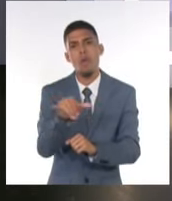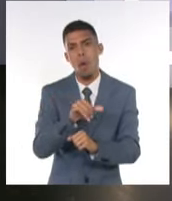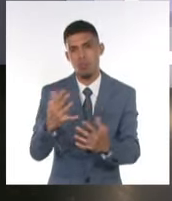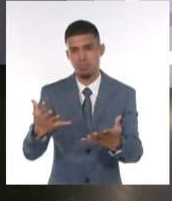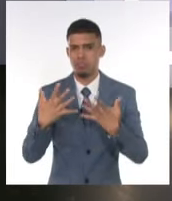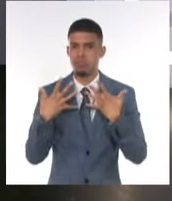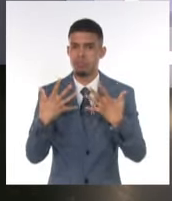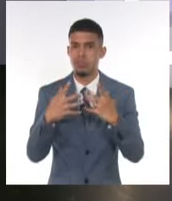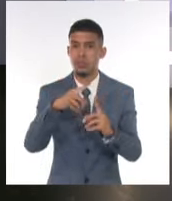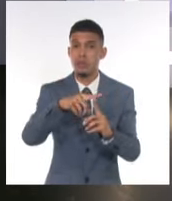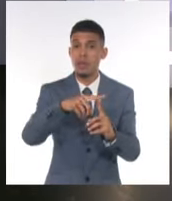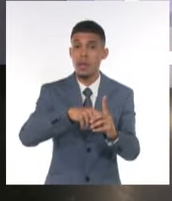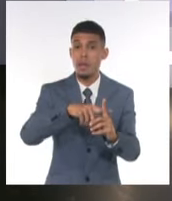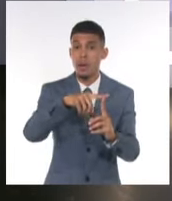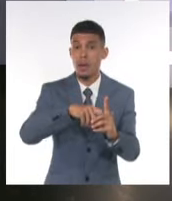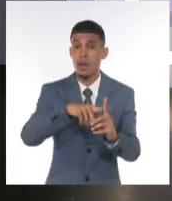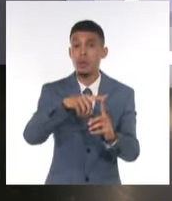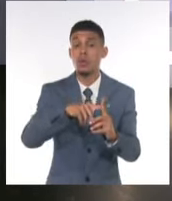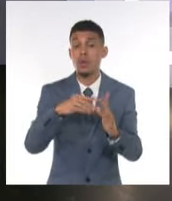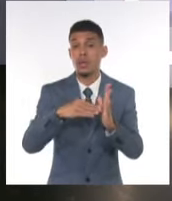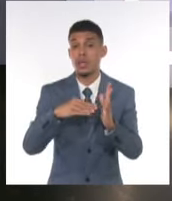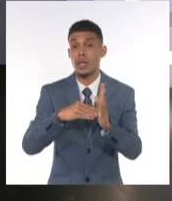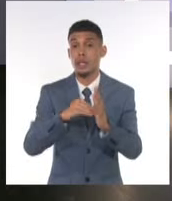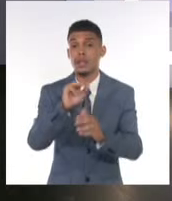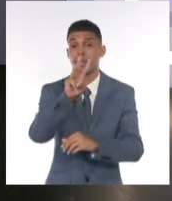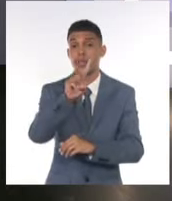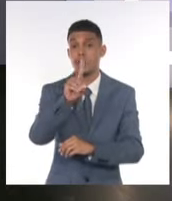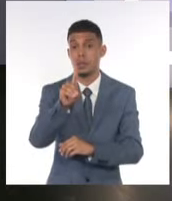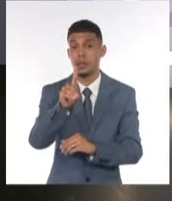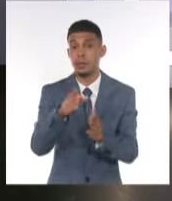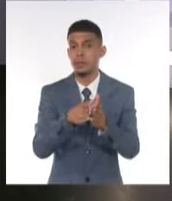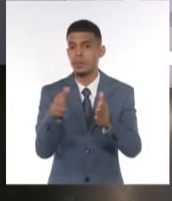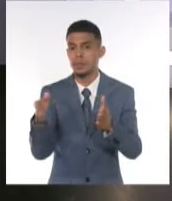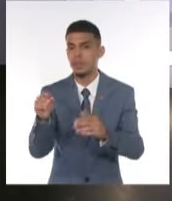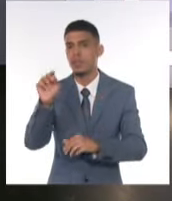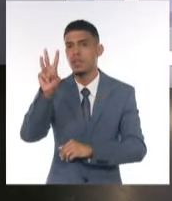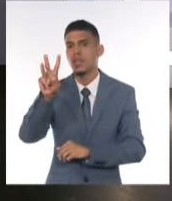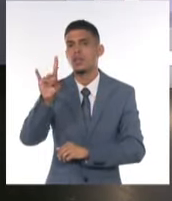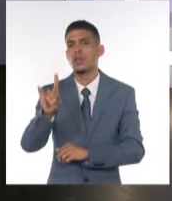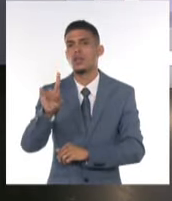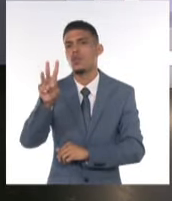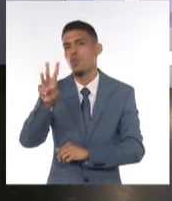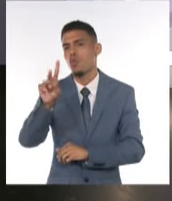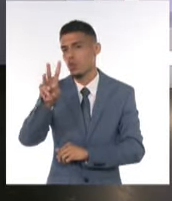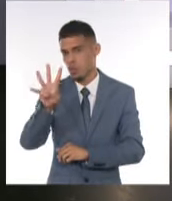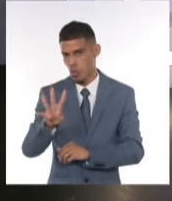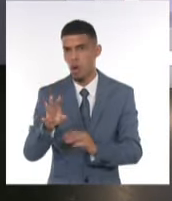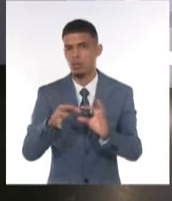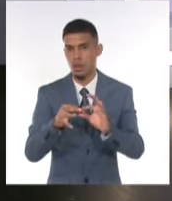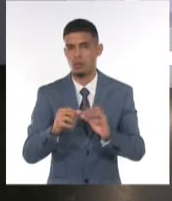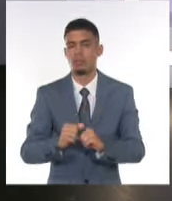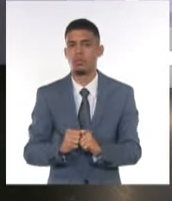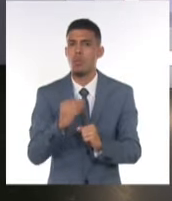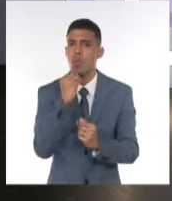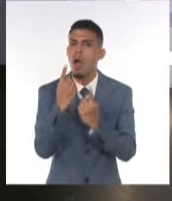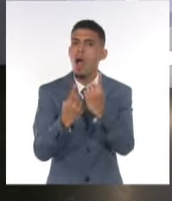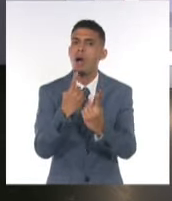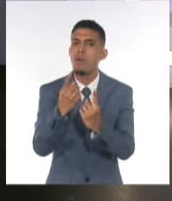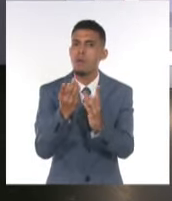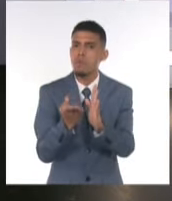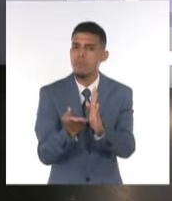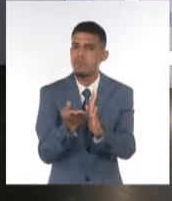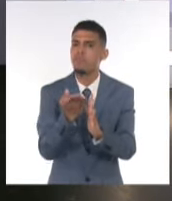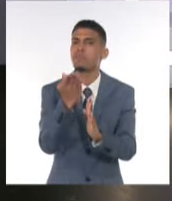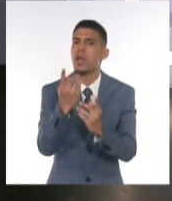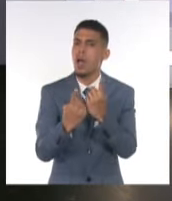con temperaturas máximas en la tarde de 31 y hasta 34 grados Celsius. También pueden ser superiores las temperaturas